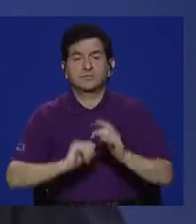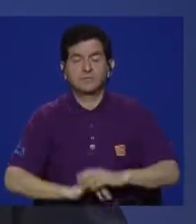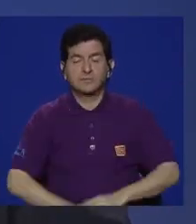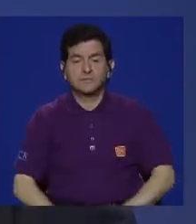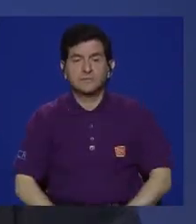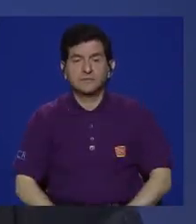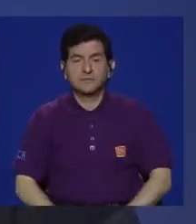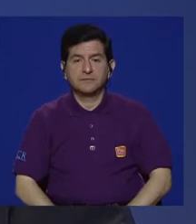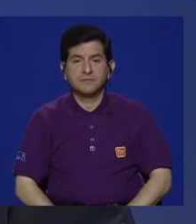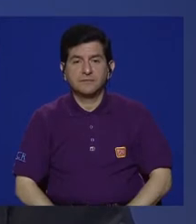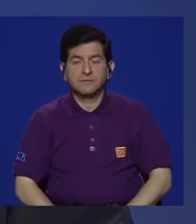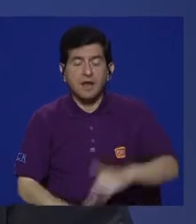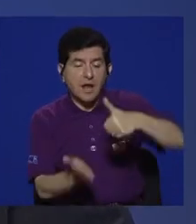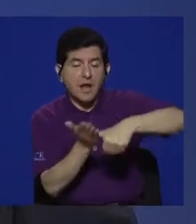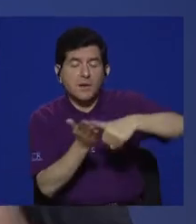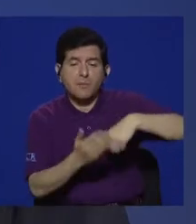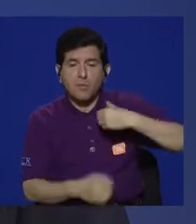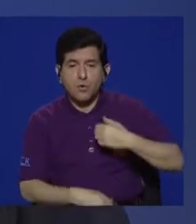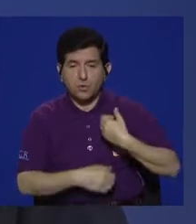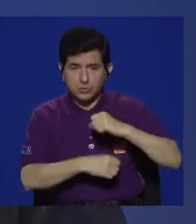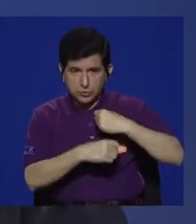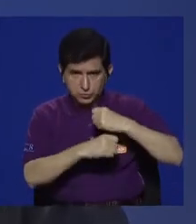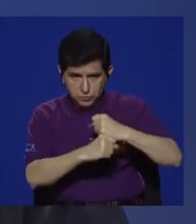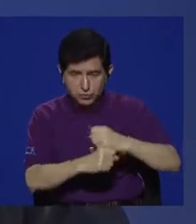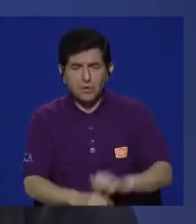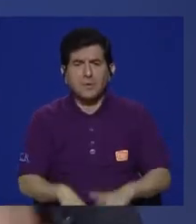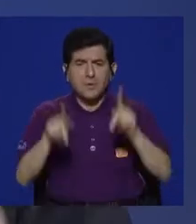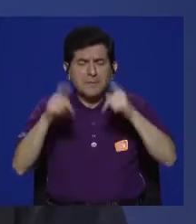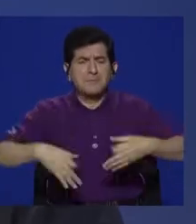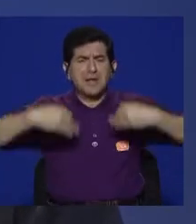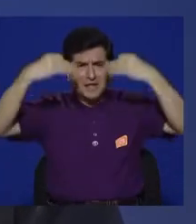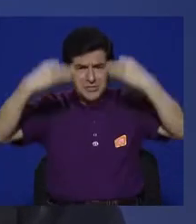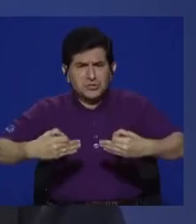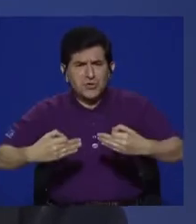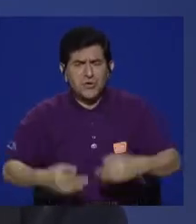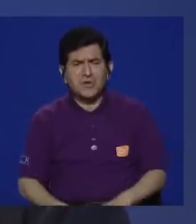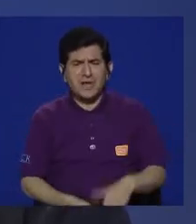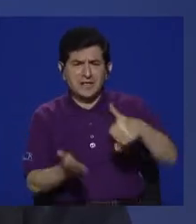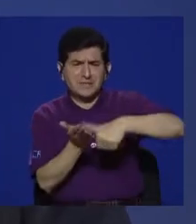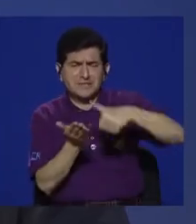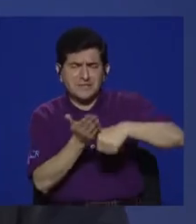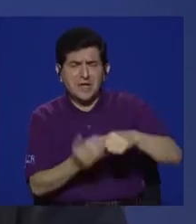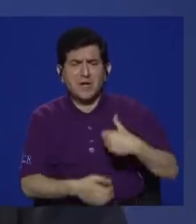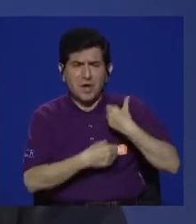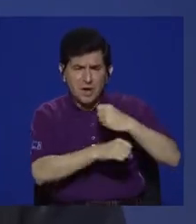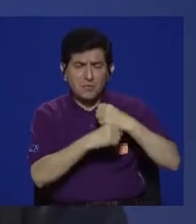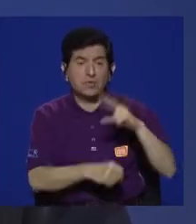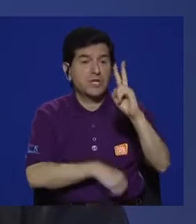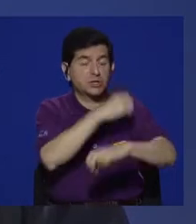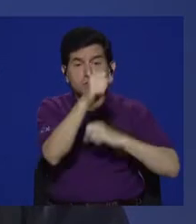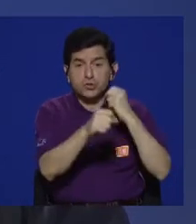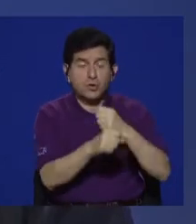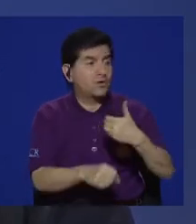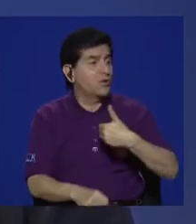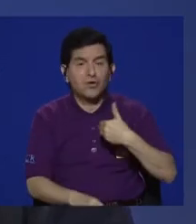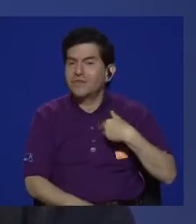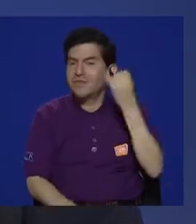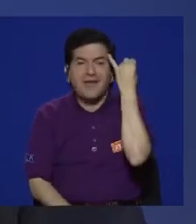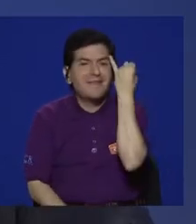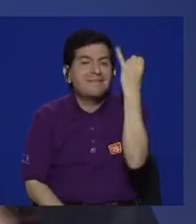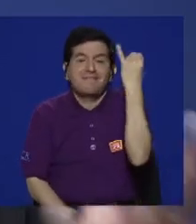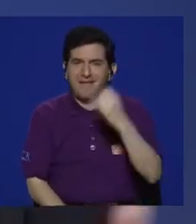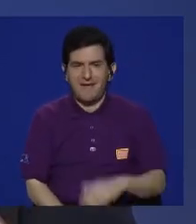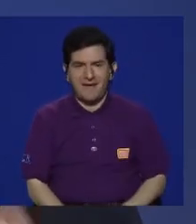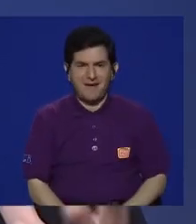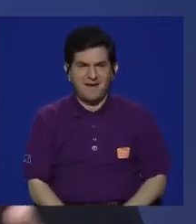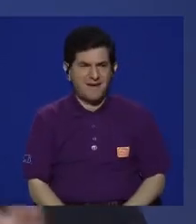comunidades. En las elecciones municipales, ¿cómo la gente va a decidir en una elección municipal dentro de dos años si